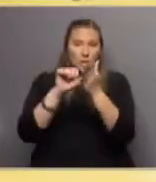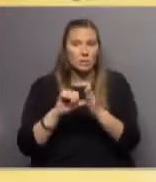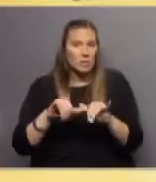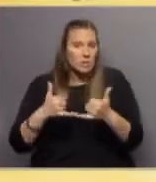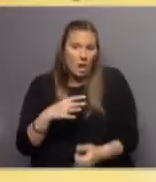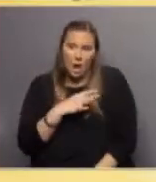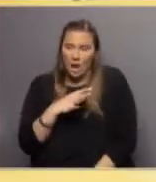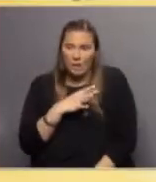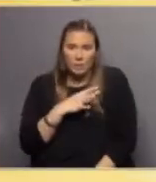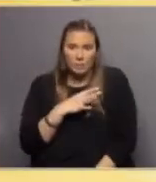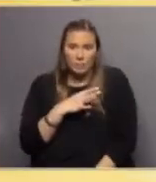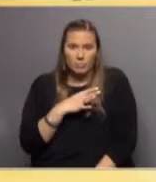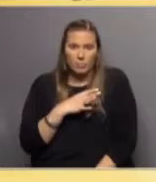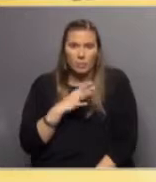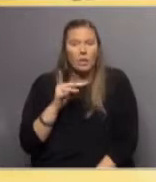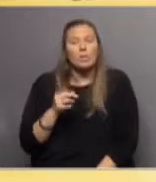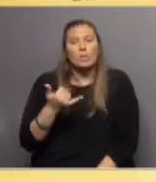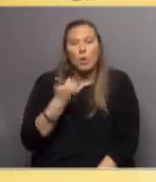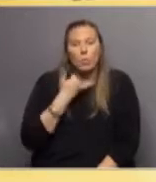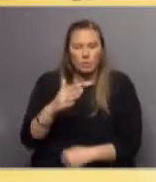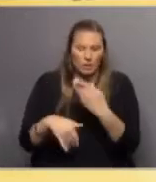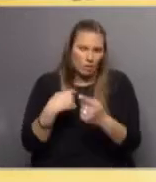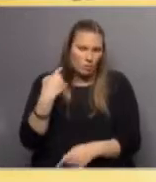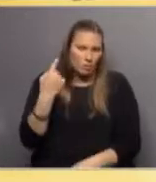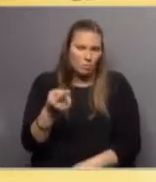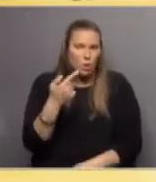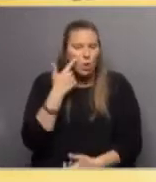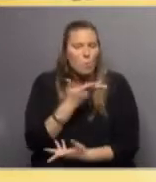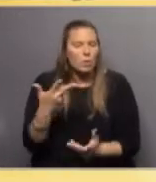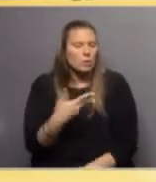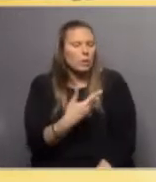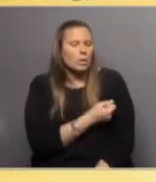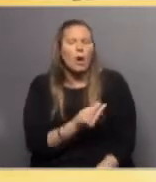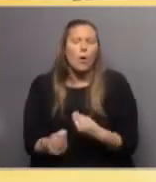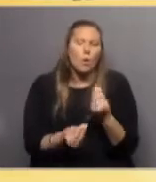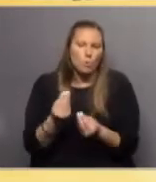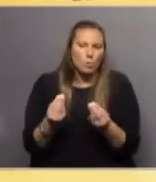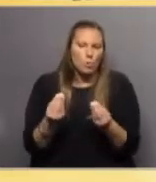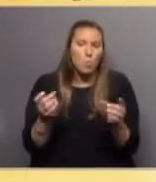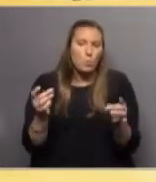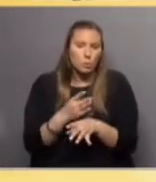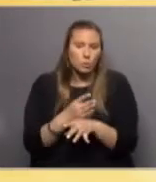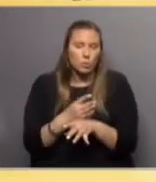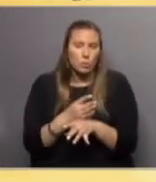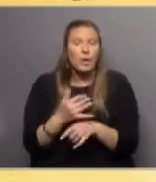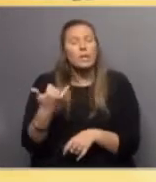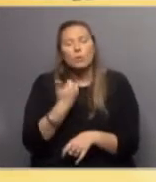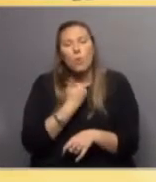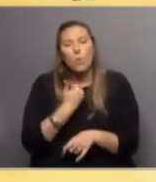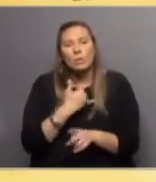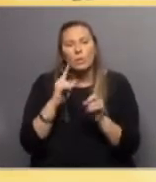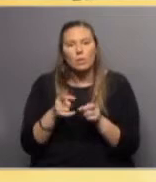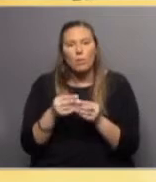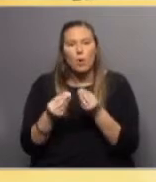y que bueno y nos cuenta ahora en el próximo tape cómo son nos muestran estas jeringas prellenadas y nos cuenta